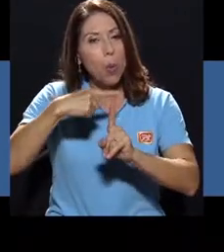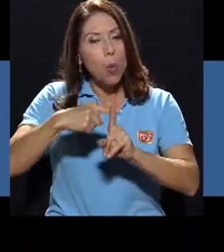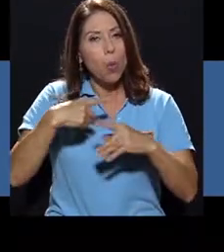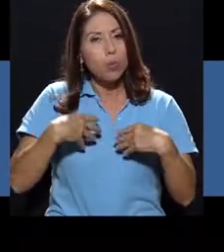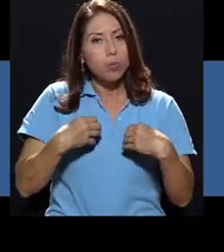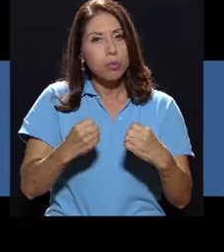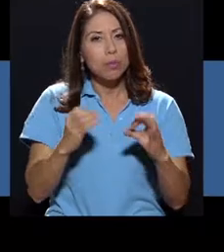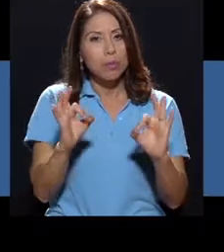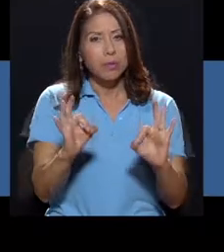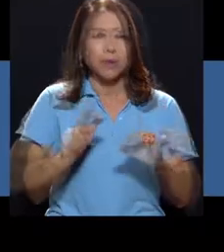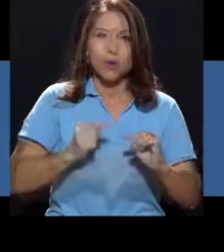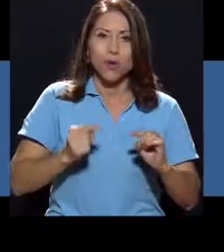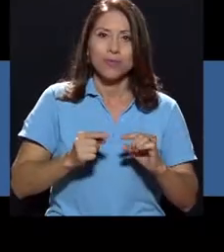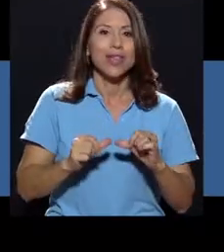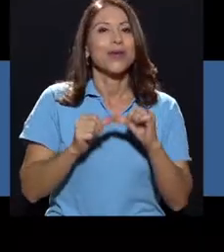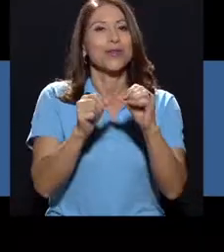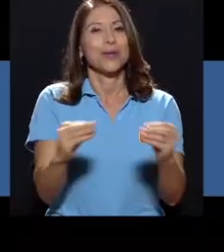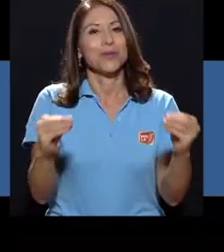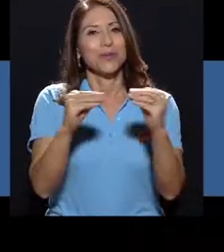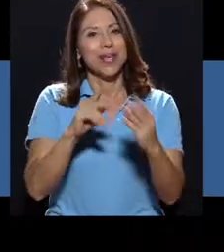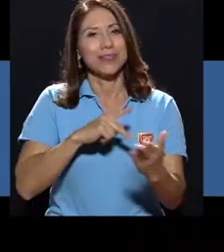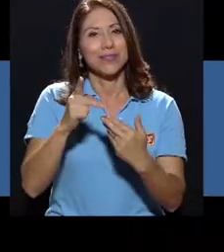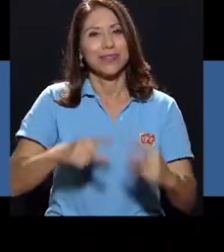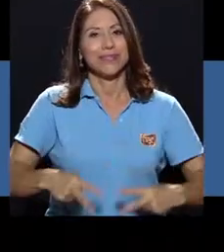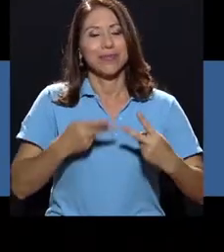Continuemos con más de vivir mejor.